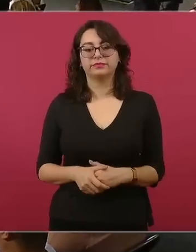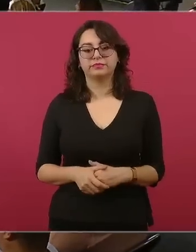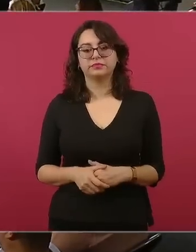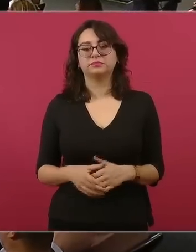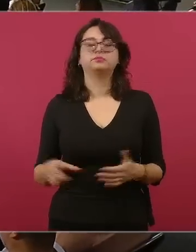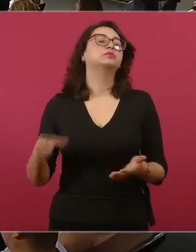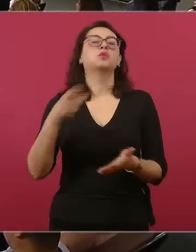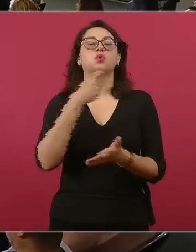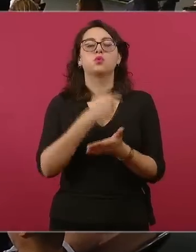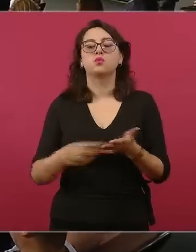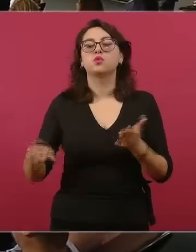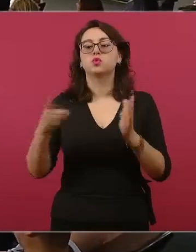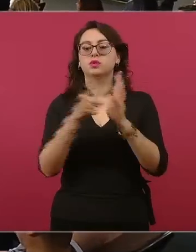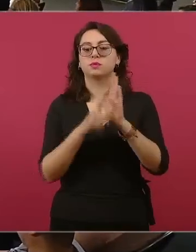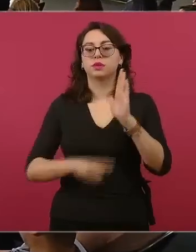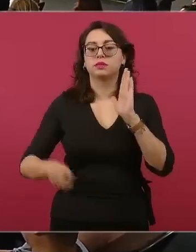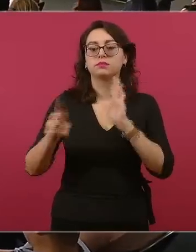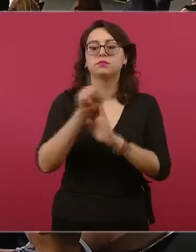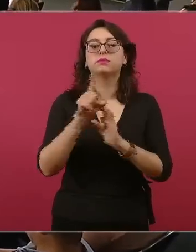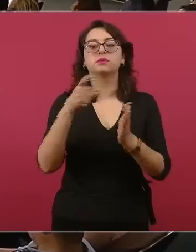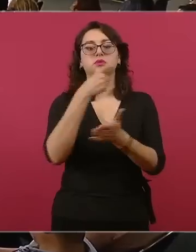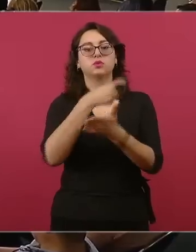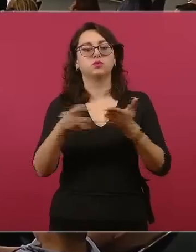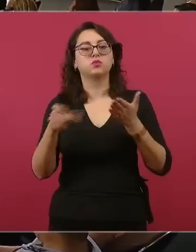departamentos, en casas, en yates.